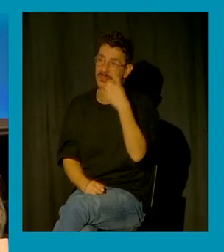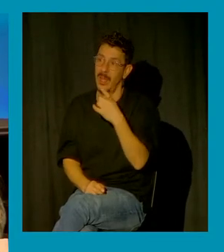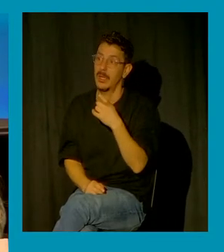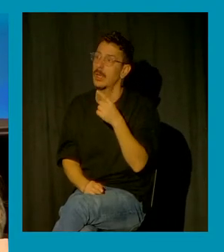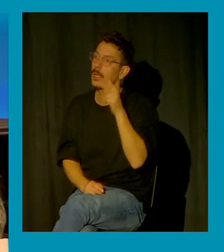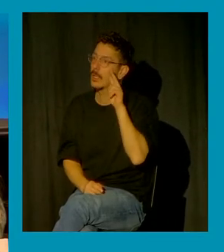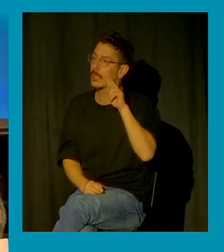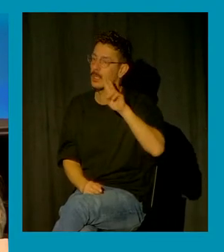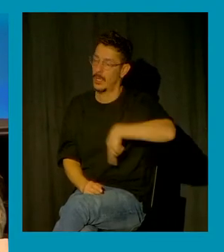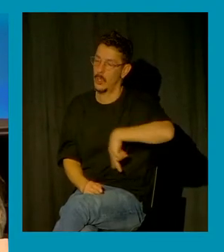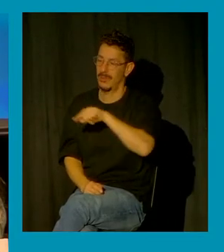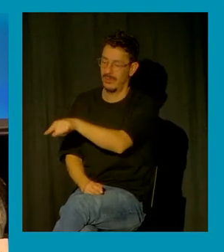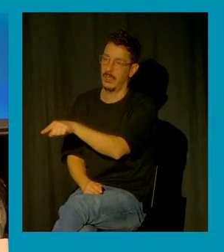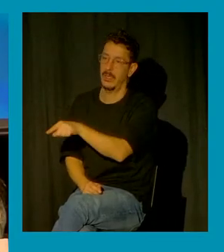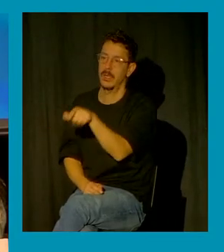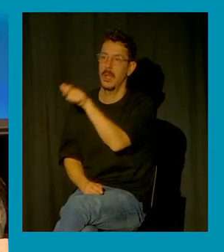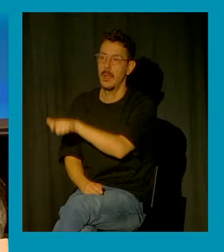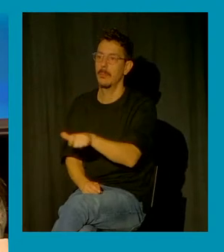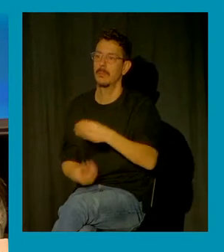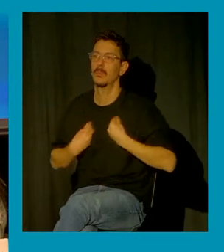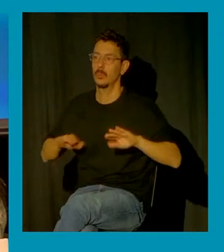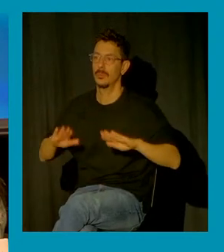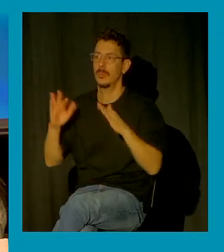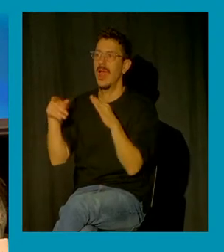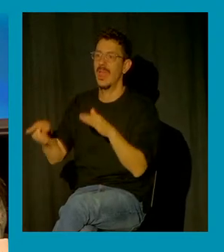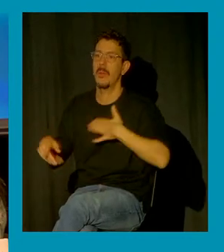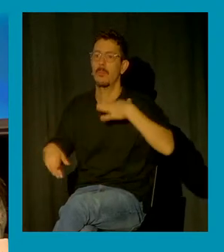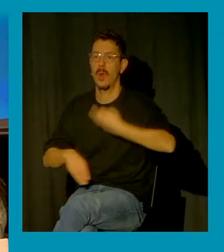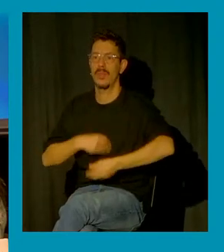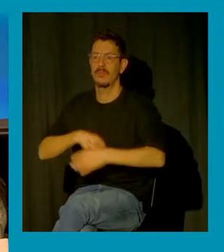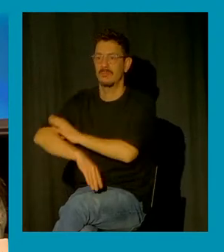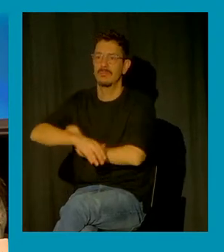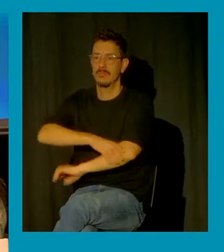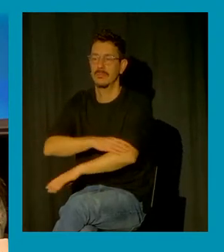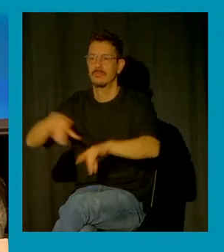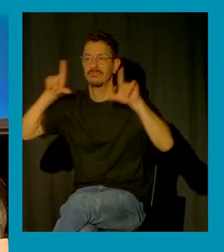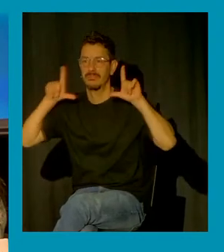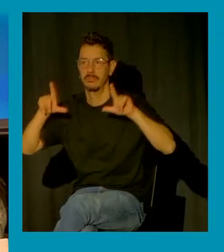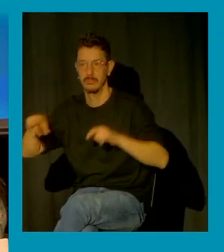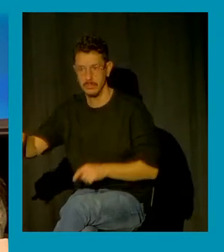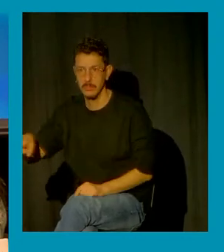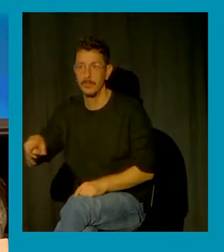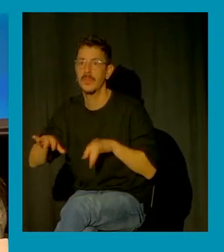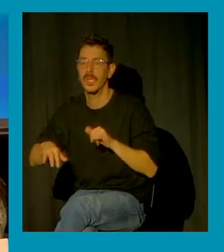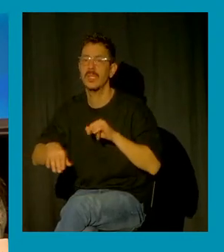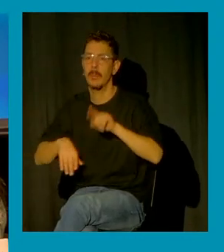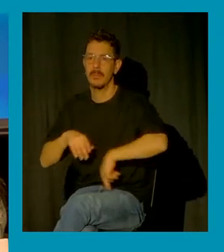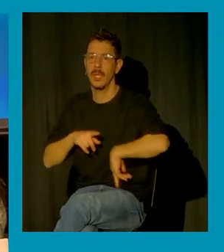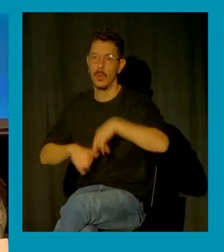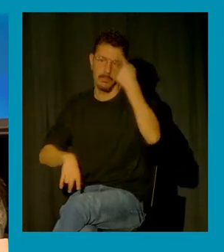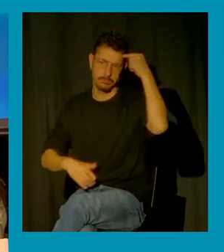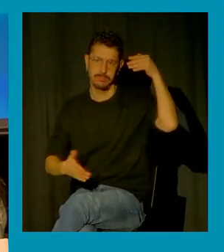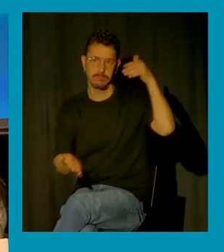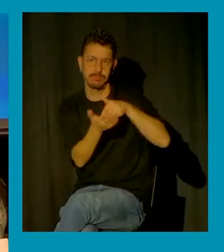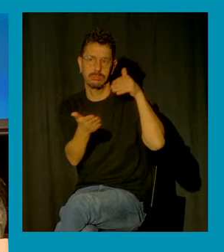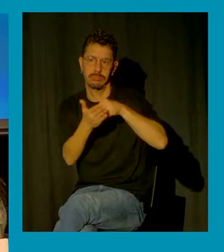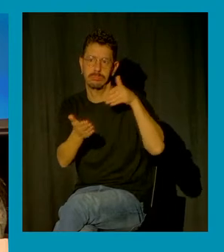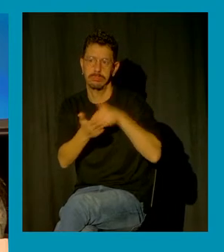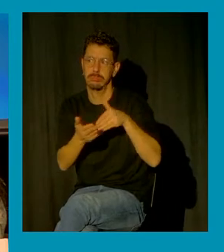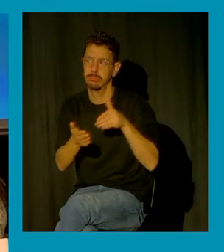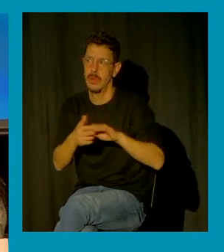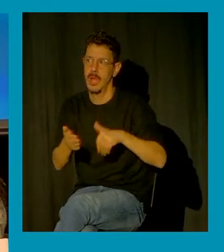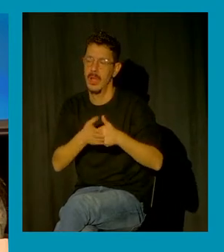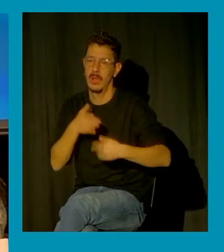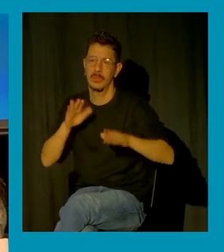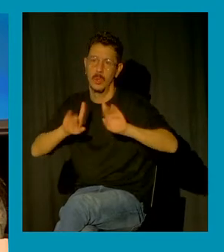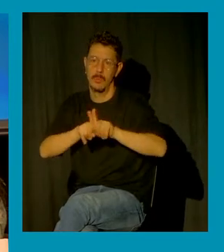de las supervivientes a violencias sexuales y la resiliencia que tenemos entonces creo que ahí también